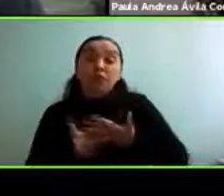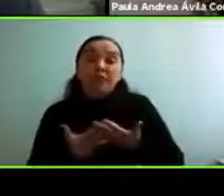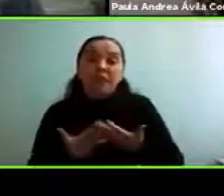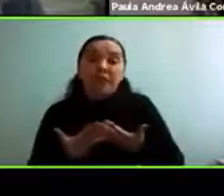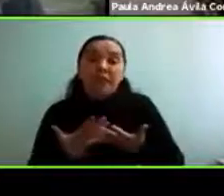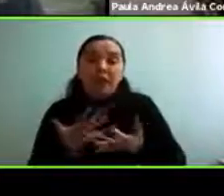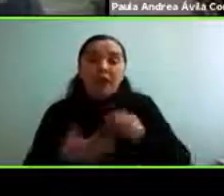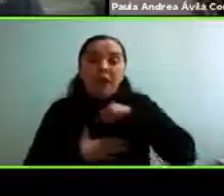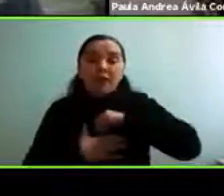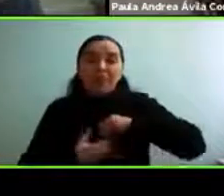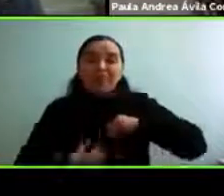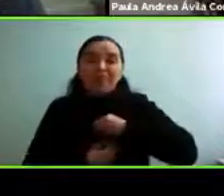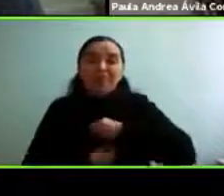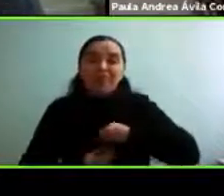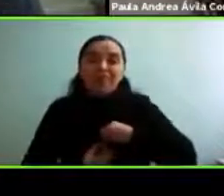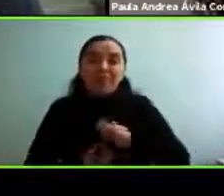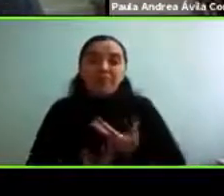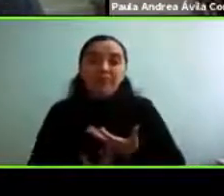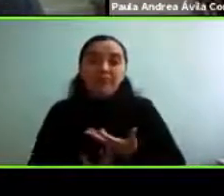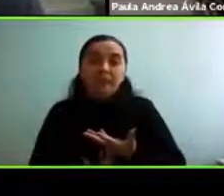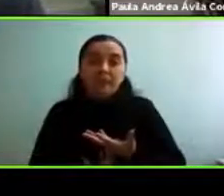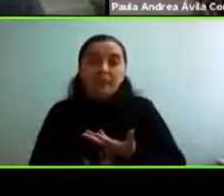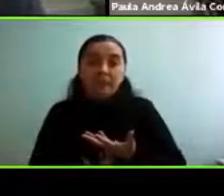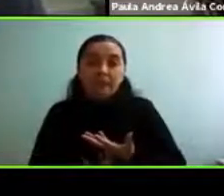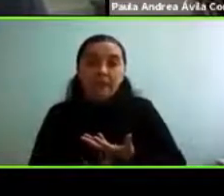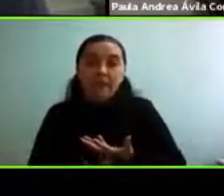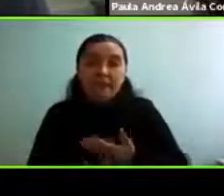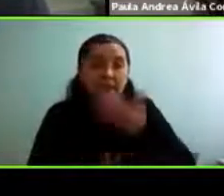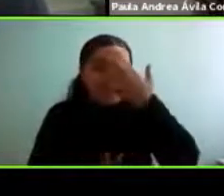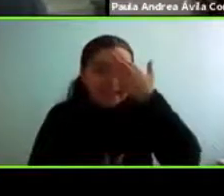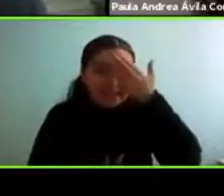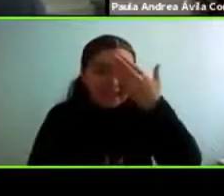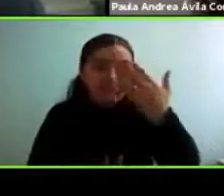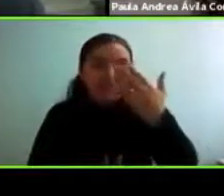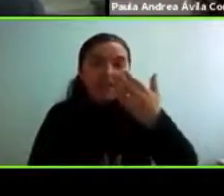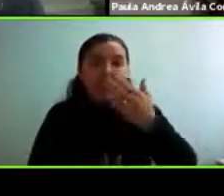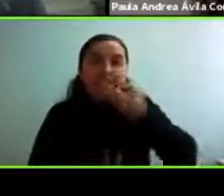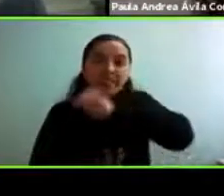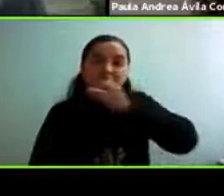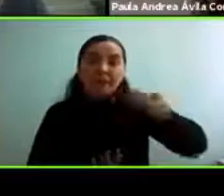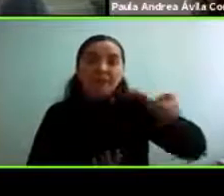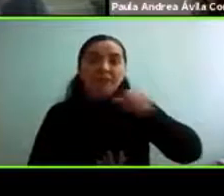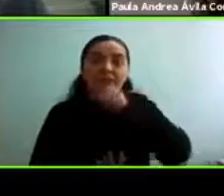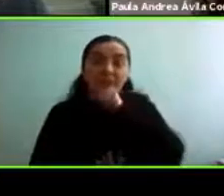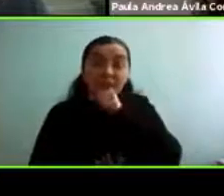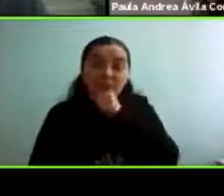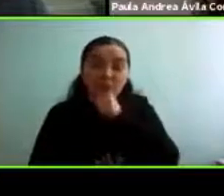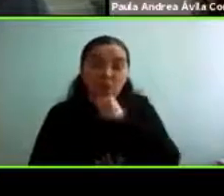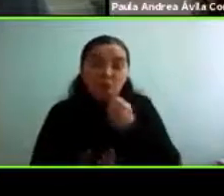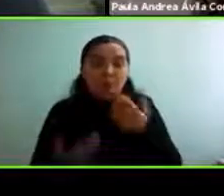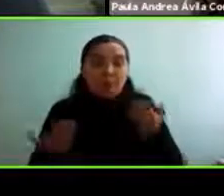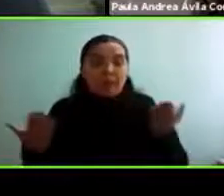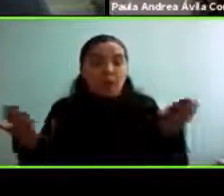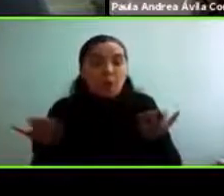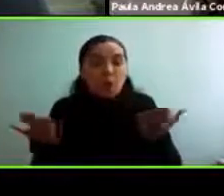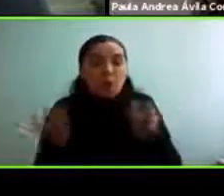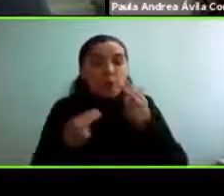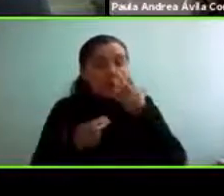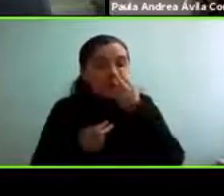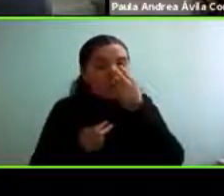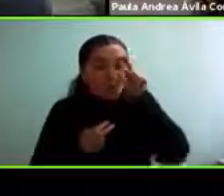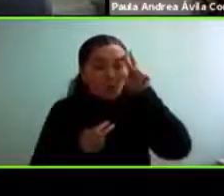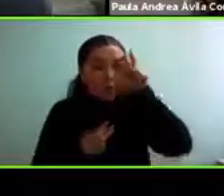adentro tuyo enfrentar a una persona mayor es de una u otra forma verte tú